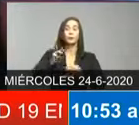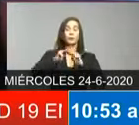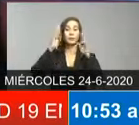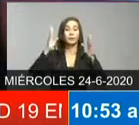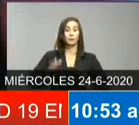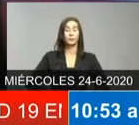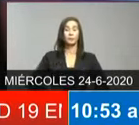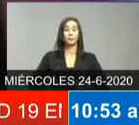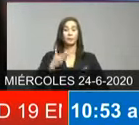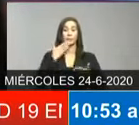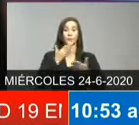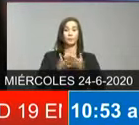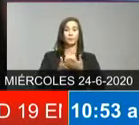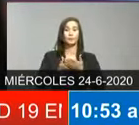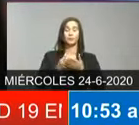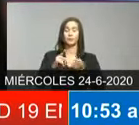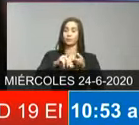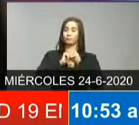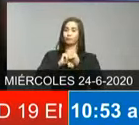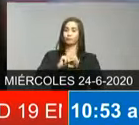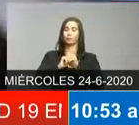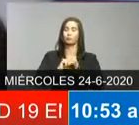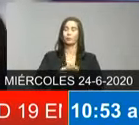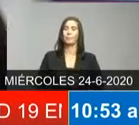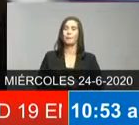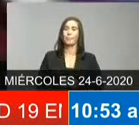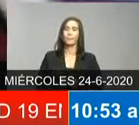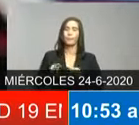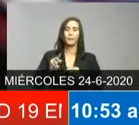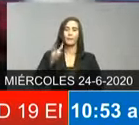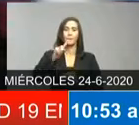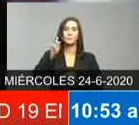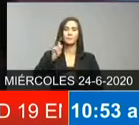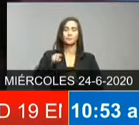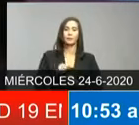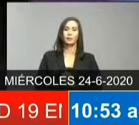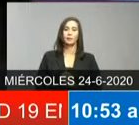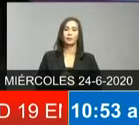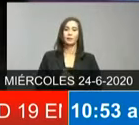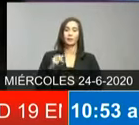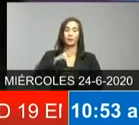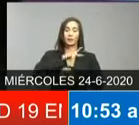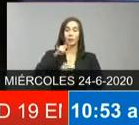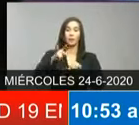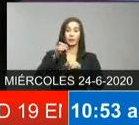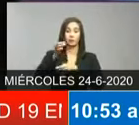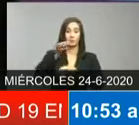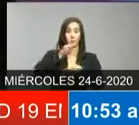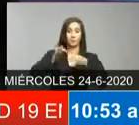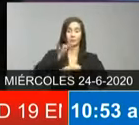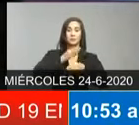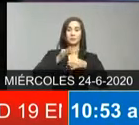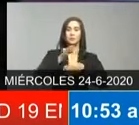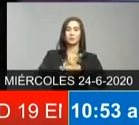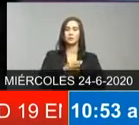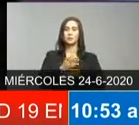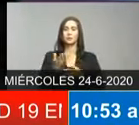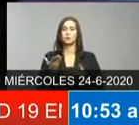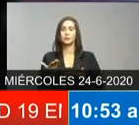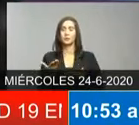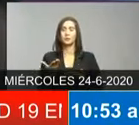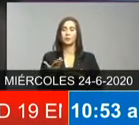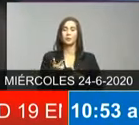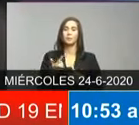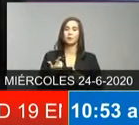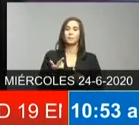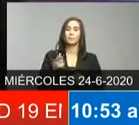días compañeros el ministro en la provincia de Duarte llegó en un momento a a registrar